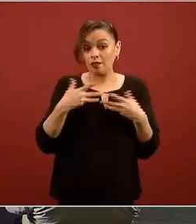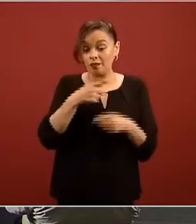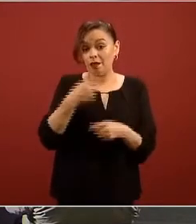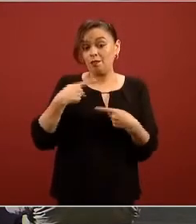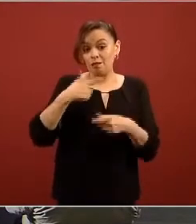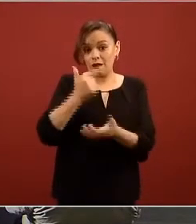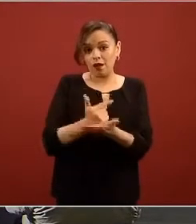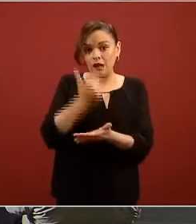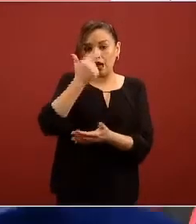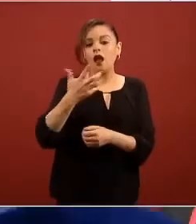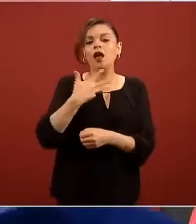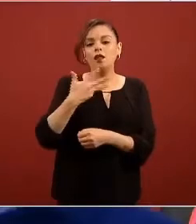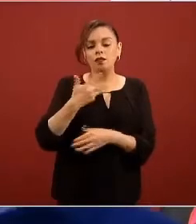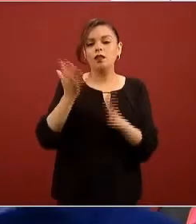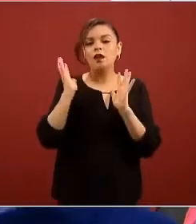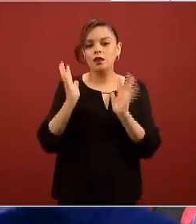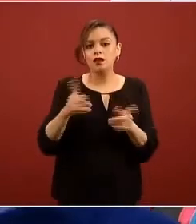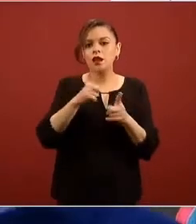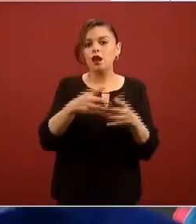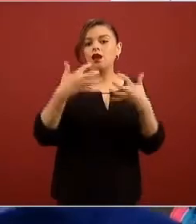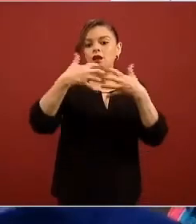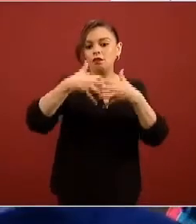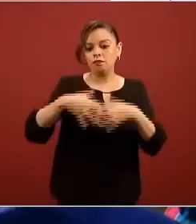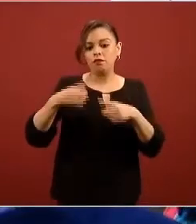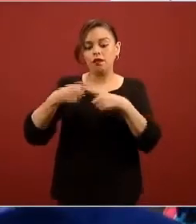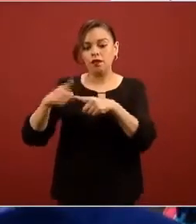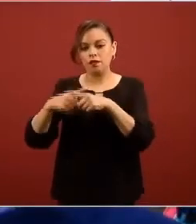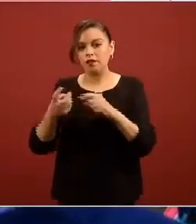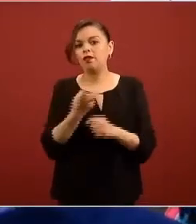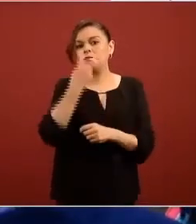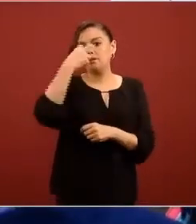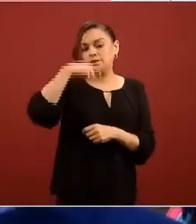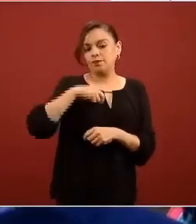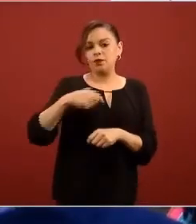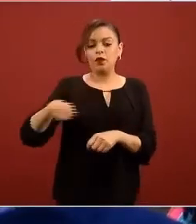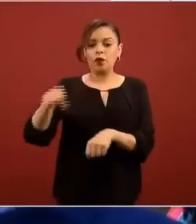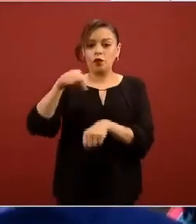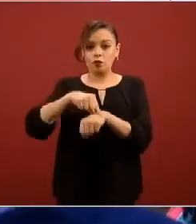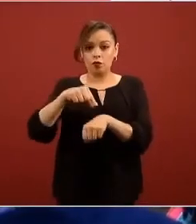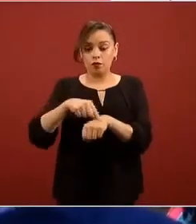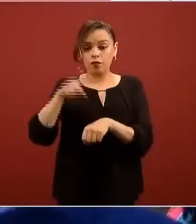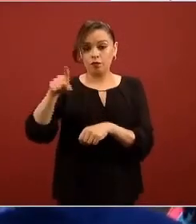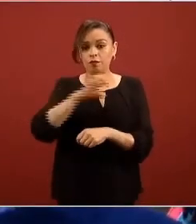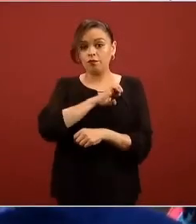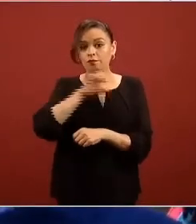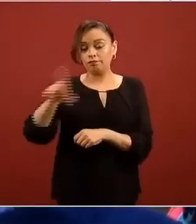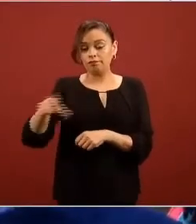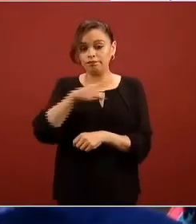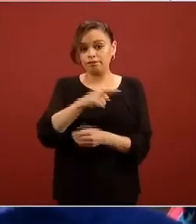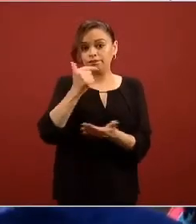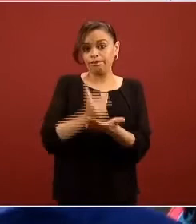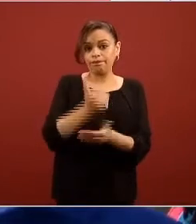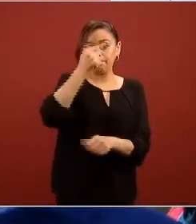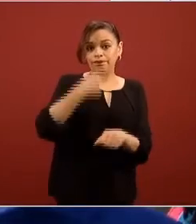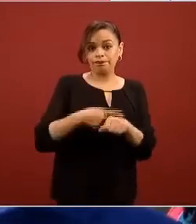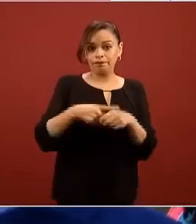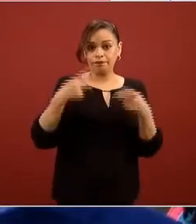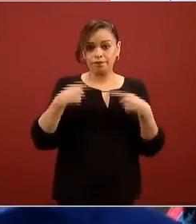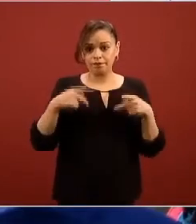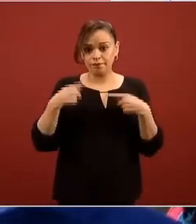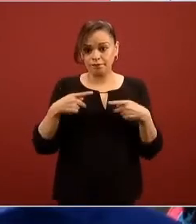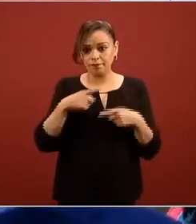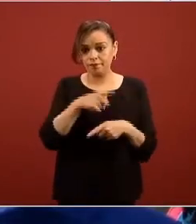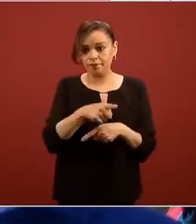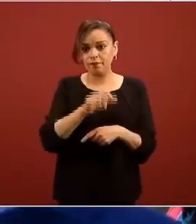expertos médicos intensivistas que tendrían que ser ventiladores mecánicos invasivos de tecnología